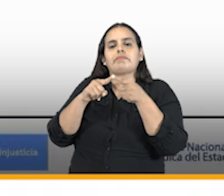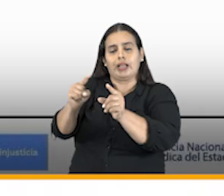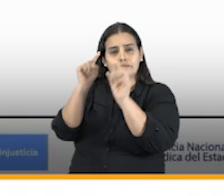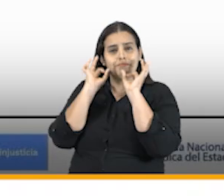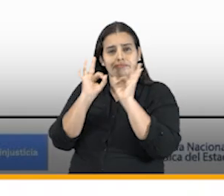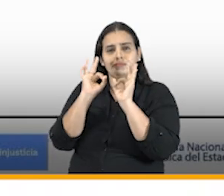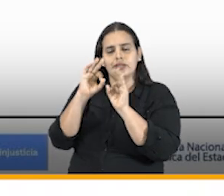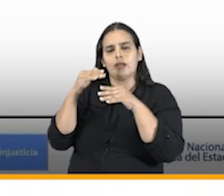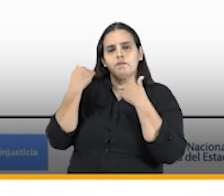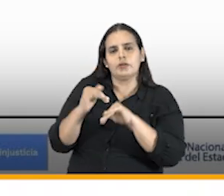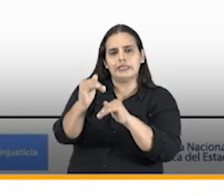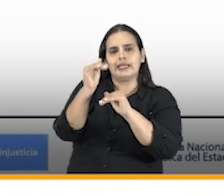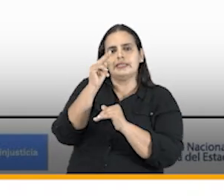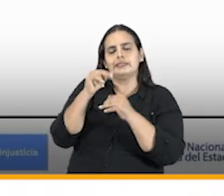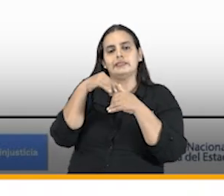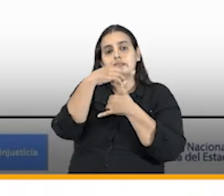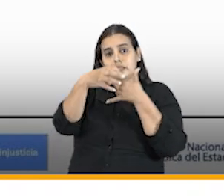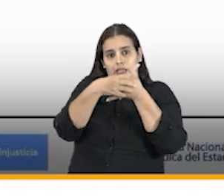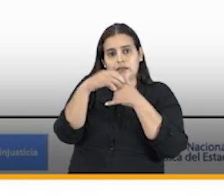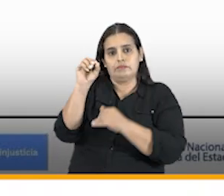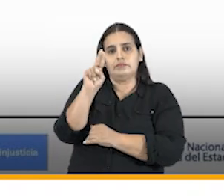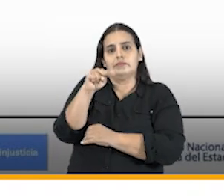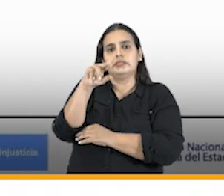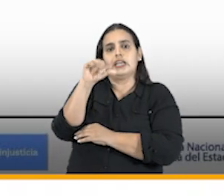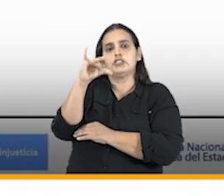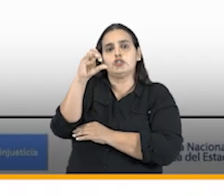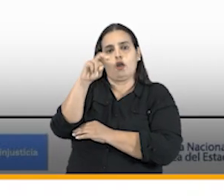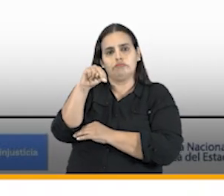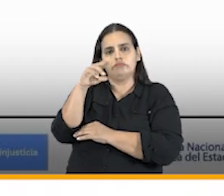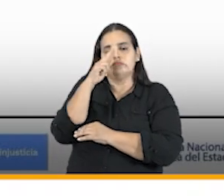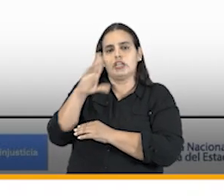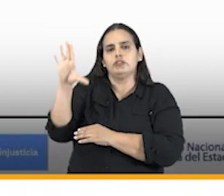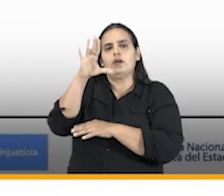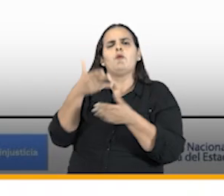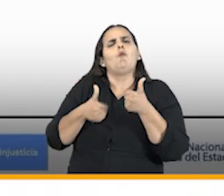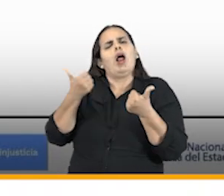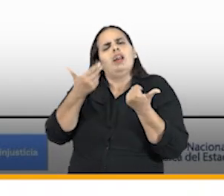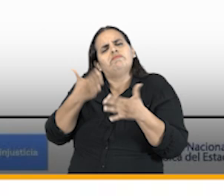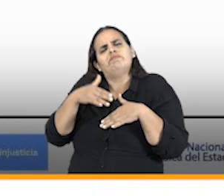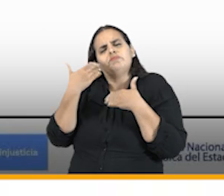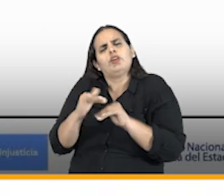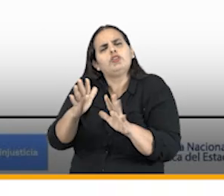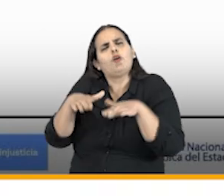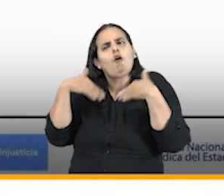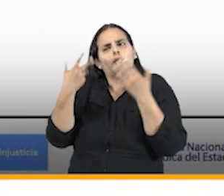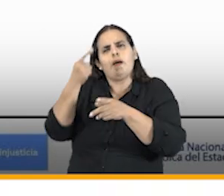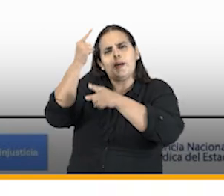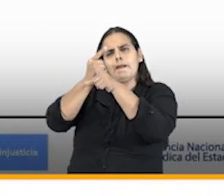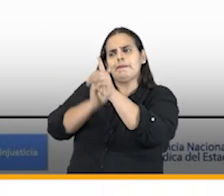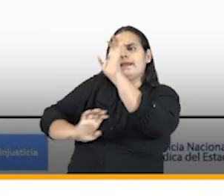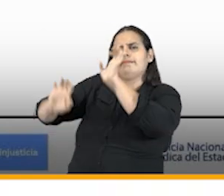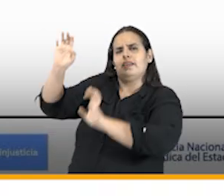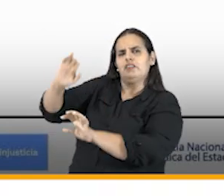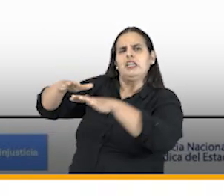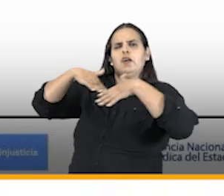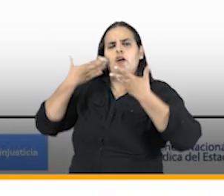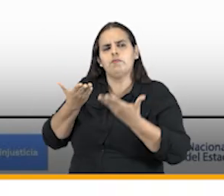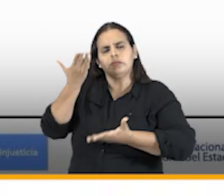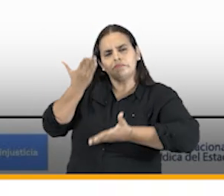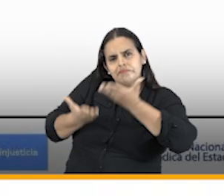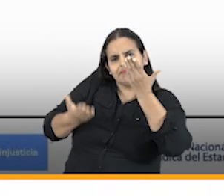de éxito procesal de la nación importantísimo para conocer cómo nos está yendo en materia de defensa y también